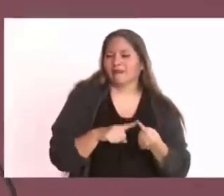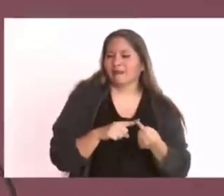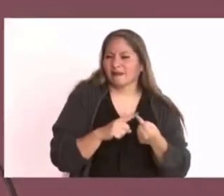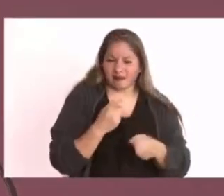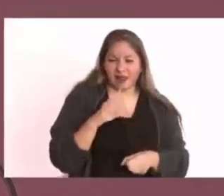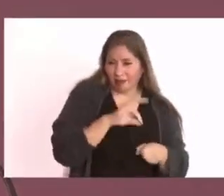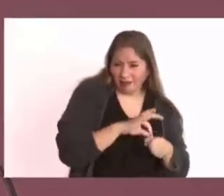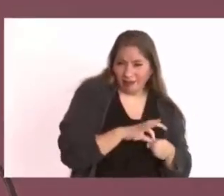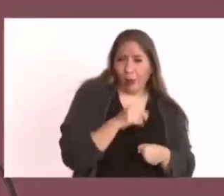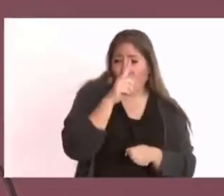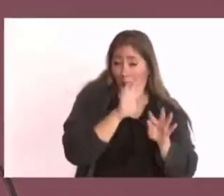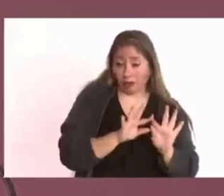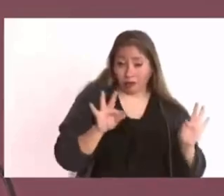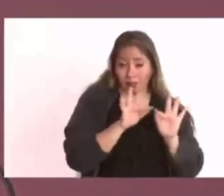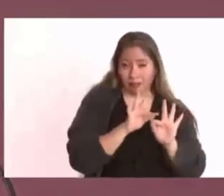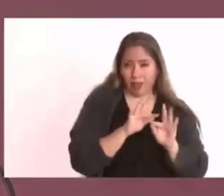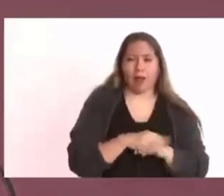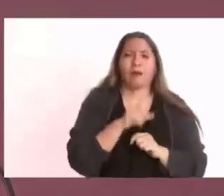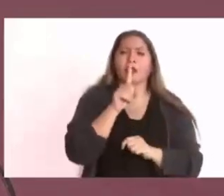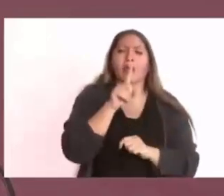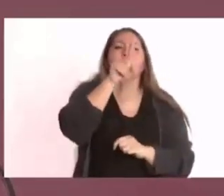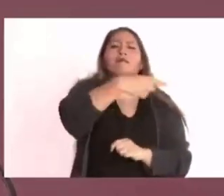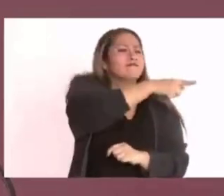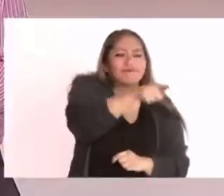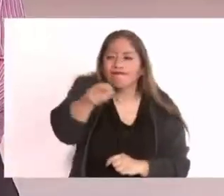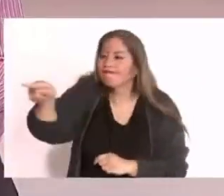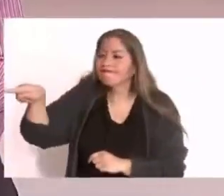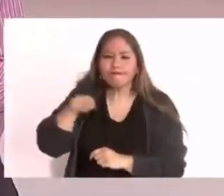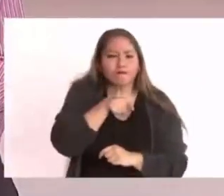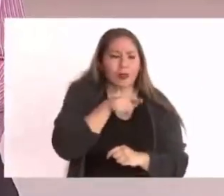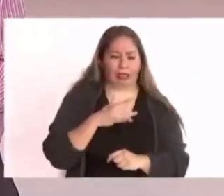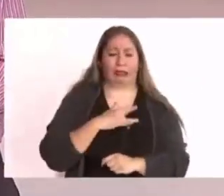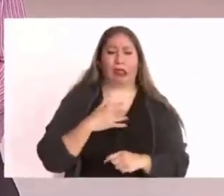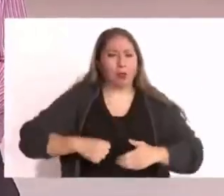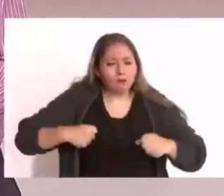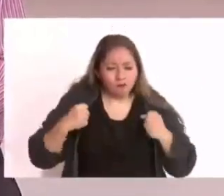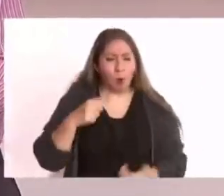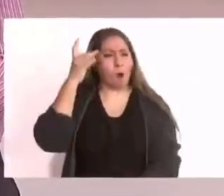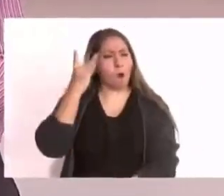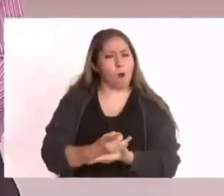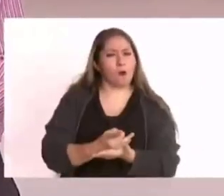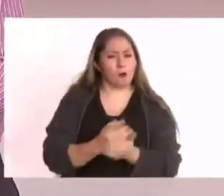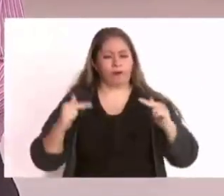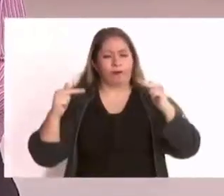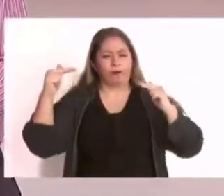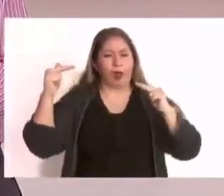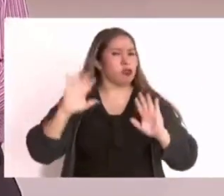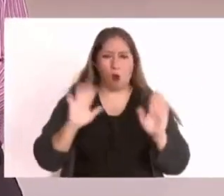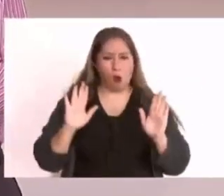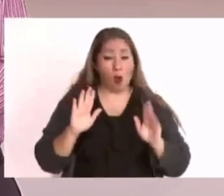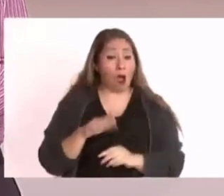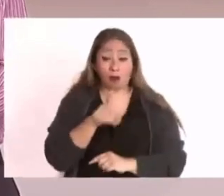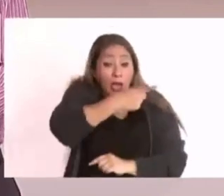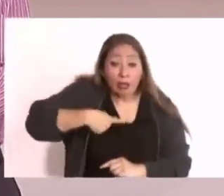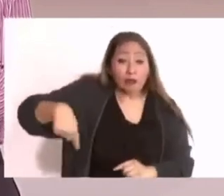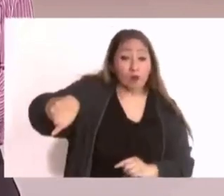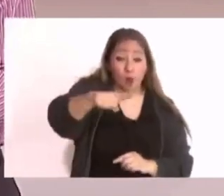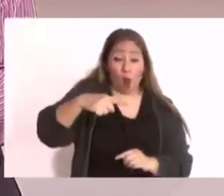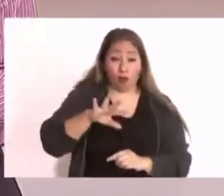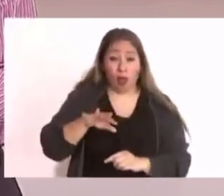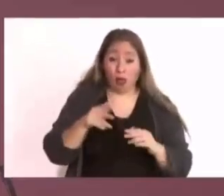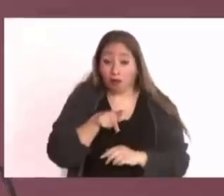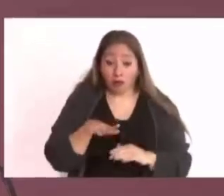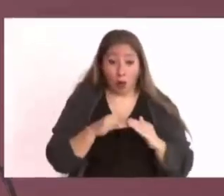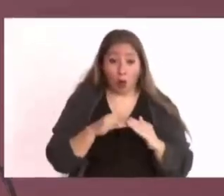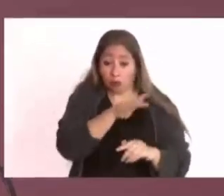Una, sobre todo, el que nadie se sienta absoluto en ningún nivel de la escala. Y que sea siempre el pueblo el que tenga las riendas del